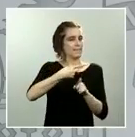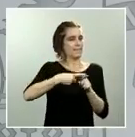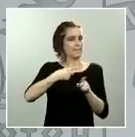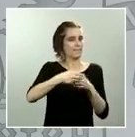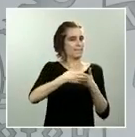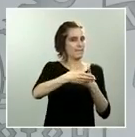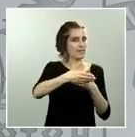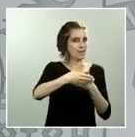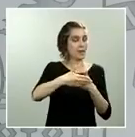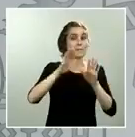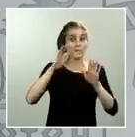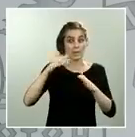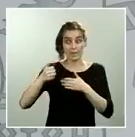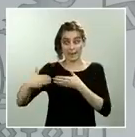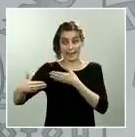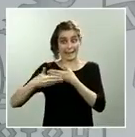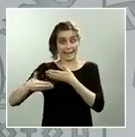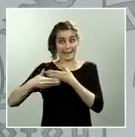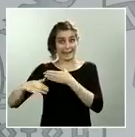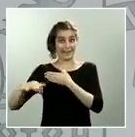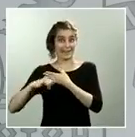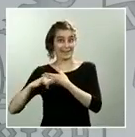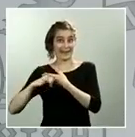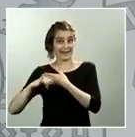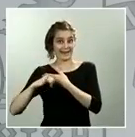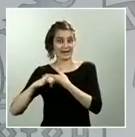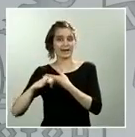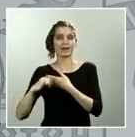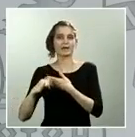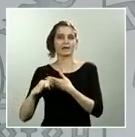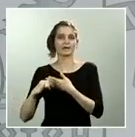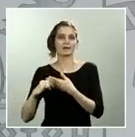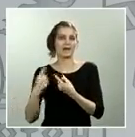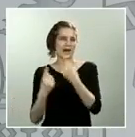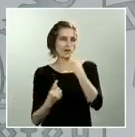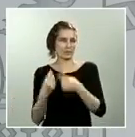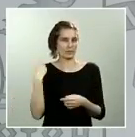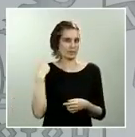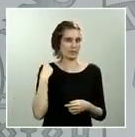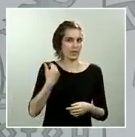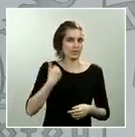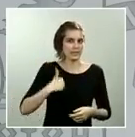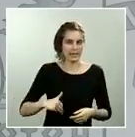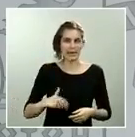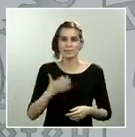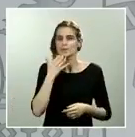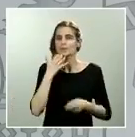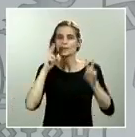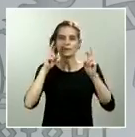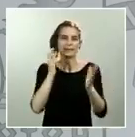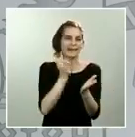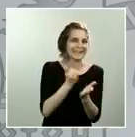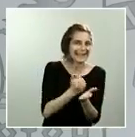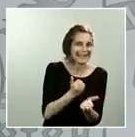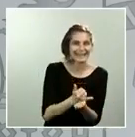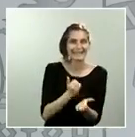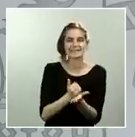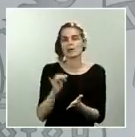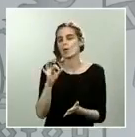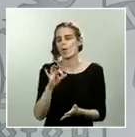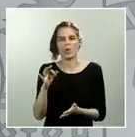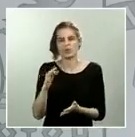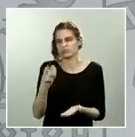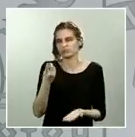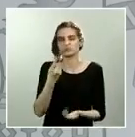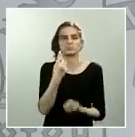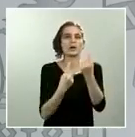se han preguntado hoy a propósito de esta rueda de prensa sobre los test o sobre cuestiones que se han planteado por parte del Partido Popular.